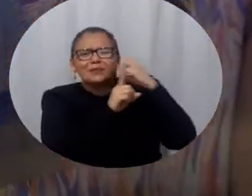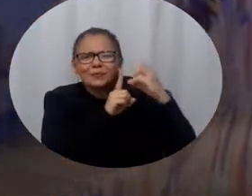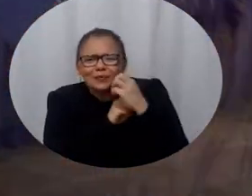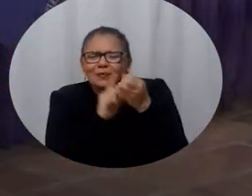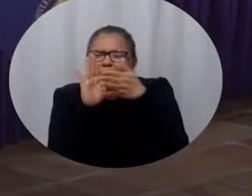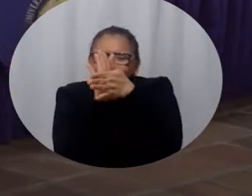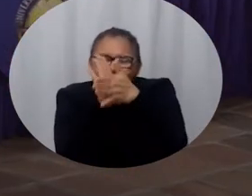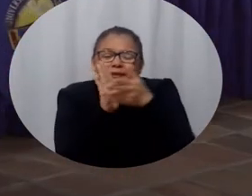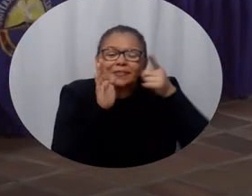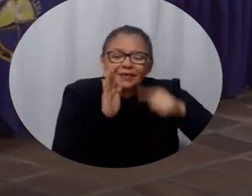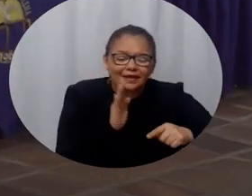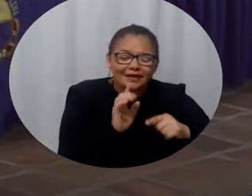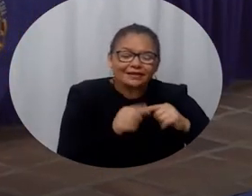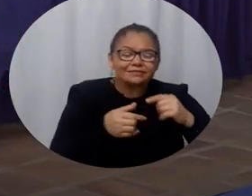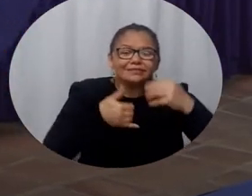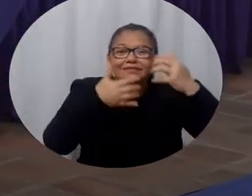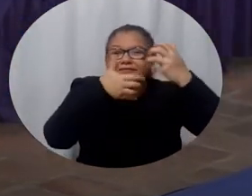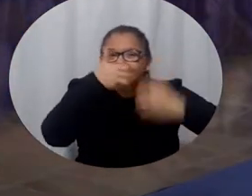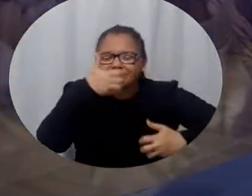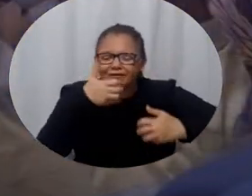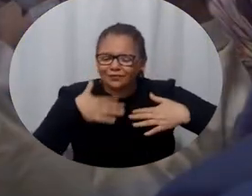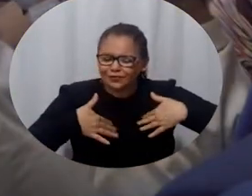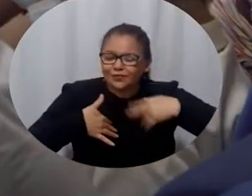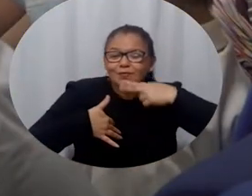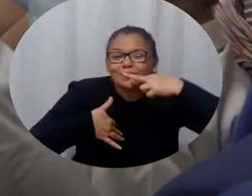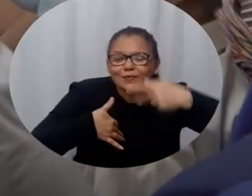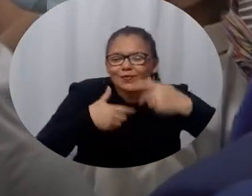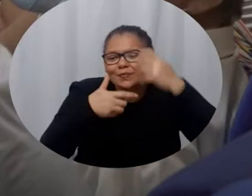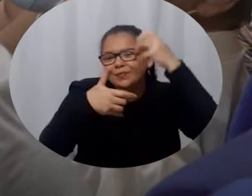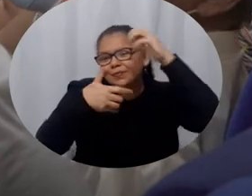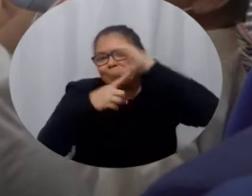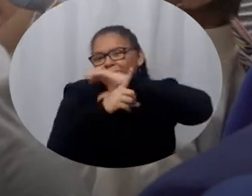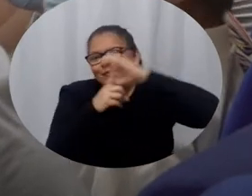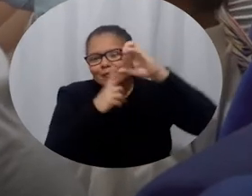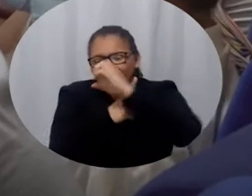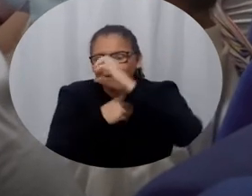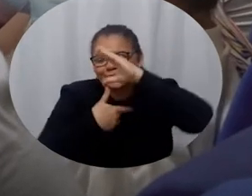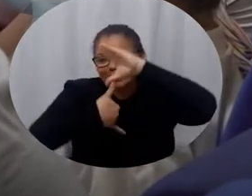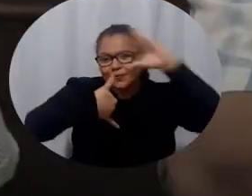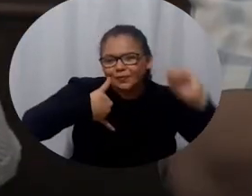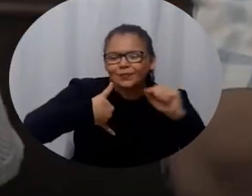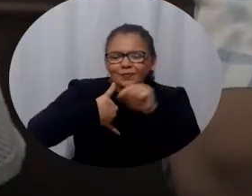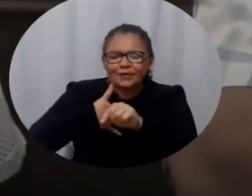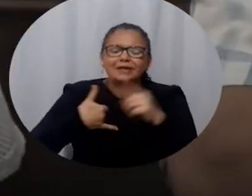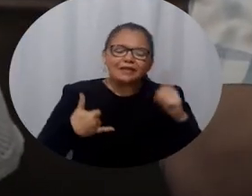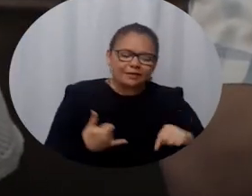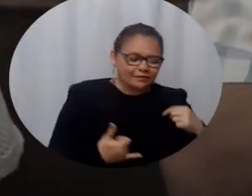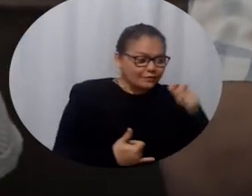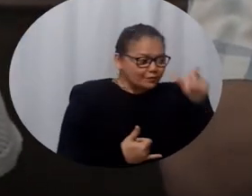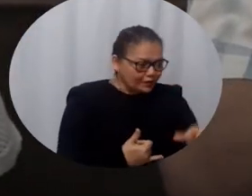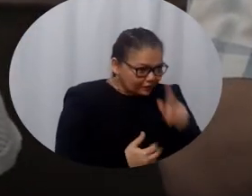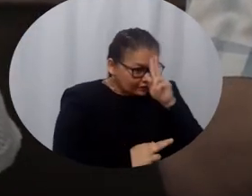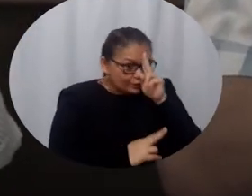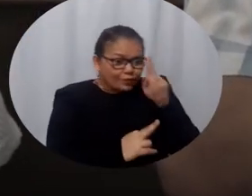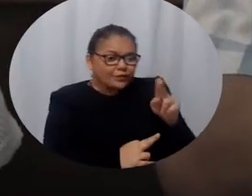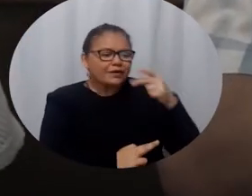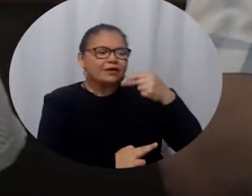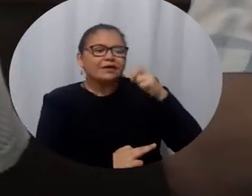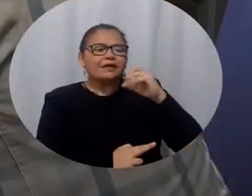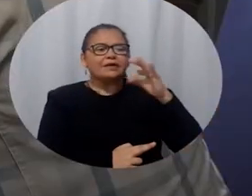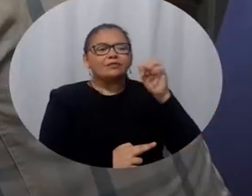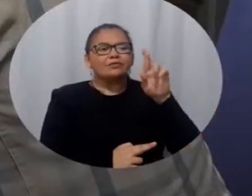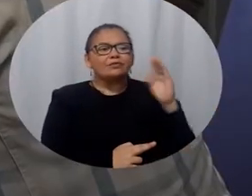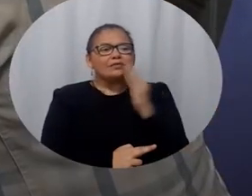colombiano. Asimismo contará con una franja de lectura infantil, homenaje a la vida y obra del maestro Héctor Rojas Heraso, promoción de autores